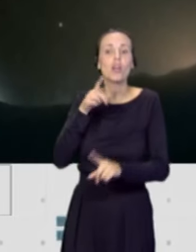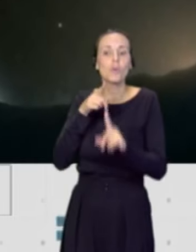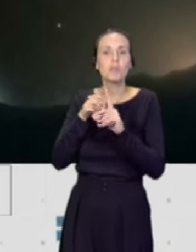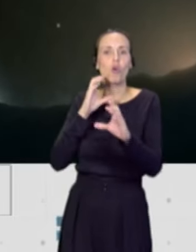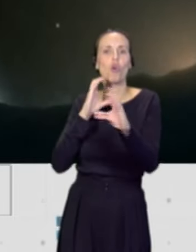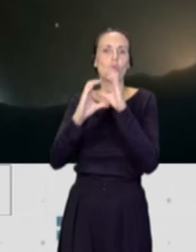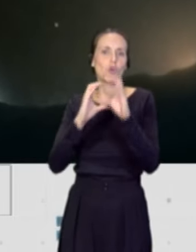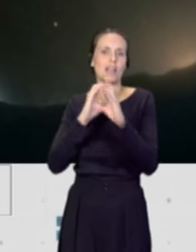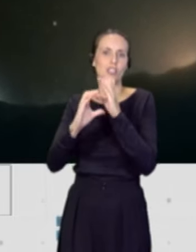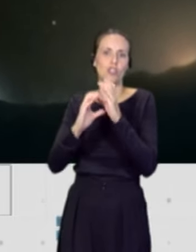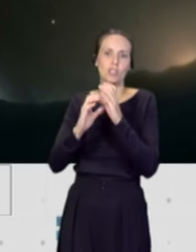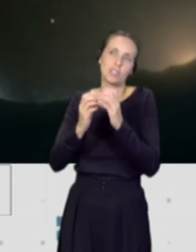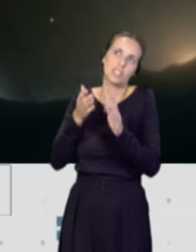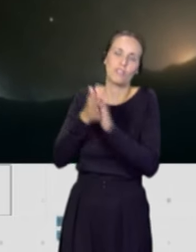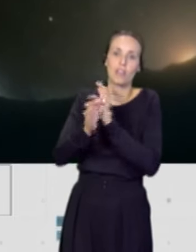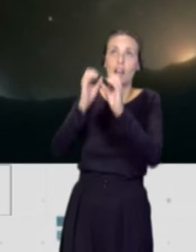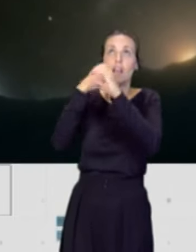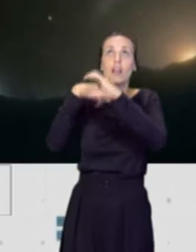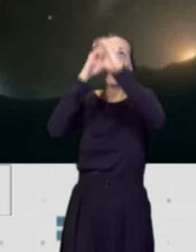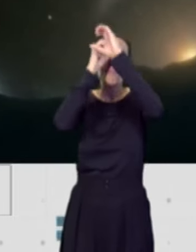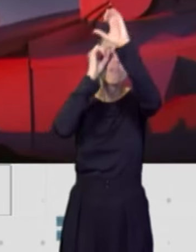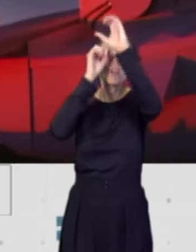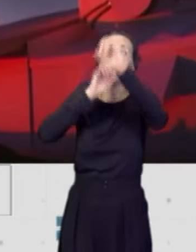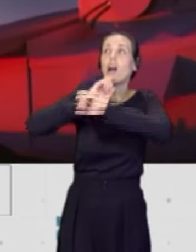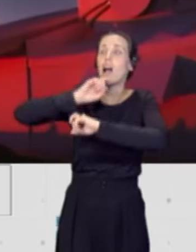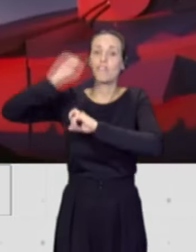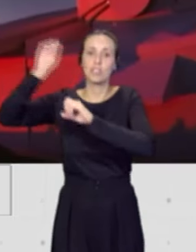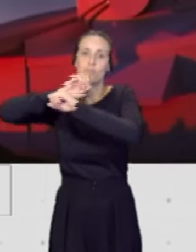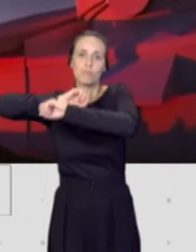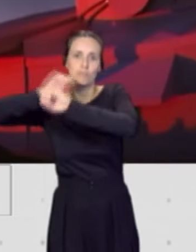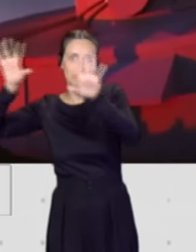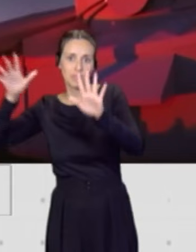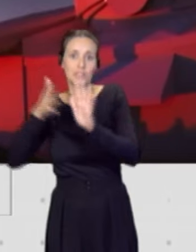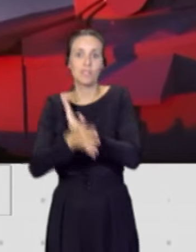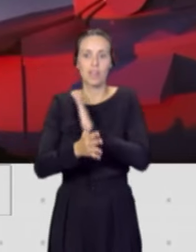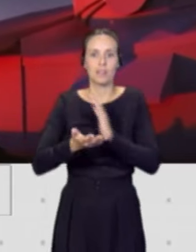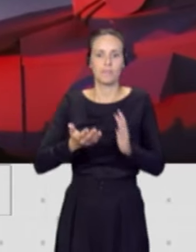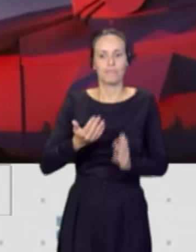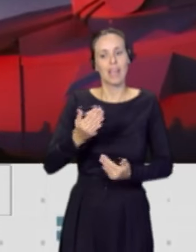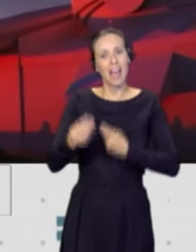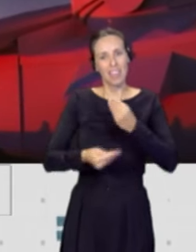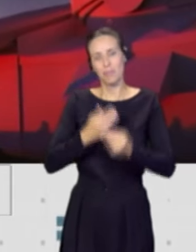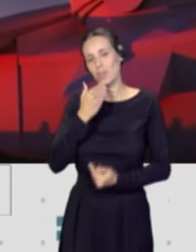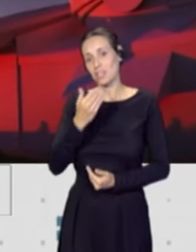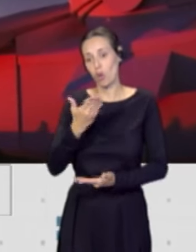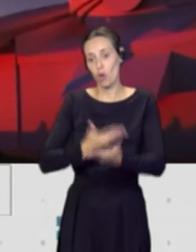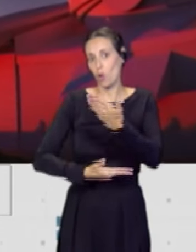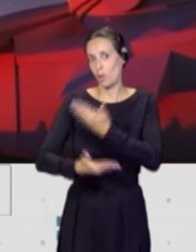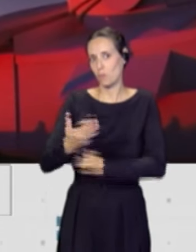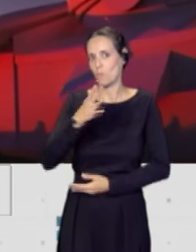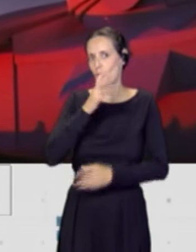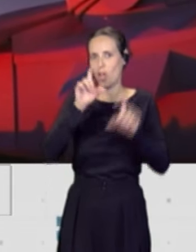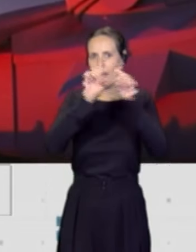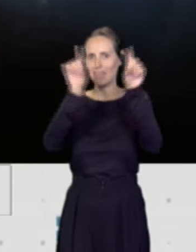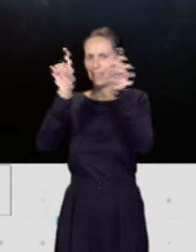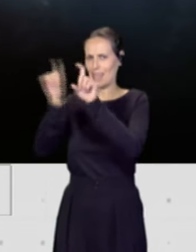ópticas, estamos en la frontera, digamos, del conocimiento allí, hemos podido hacerlo gracias a la colaboración de muchas entidades